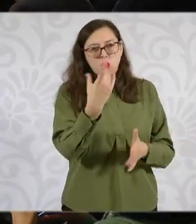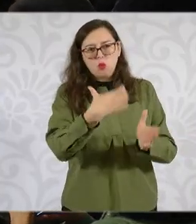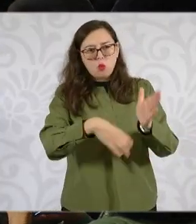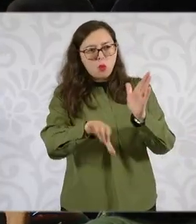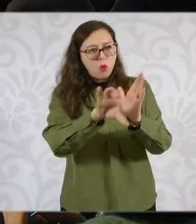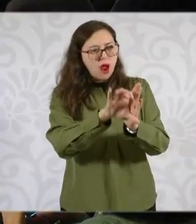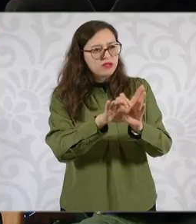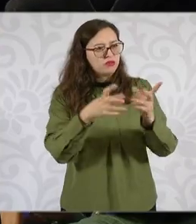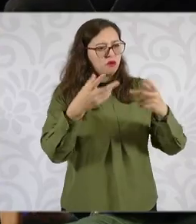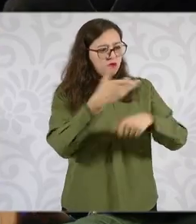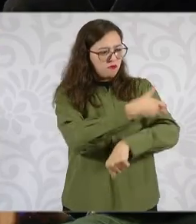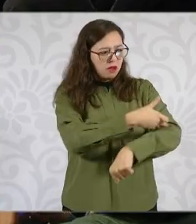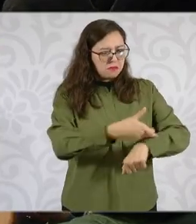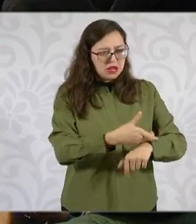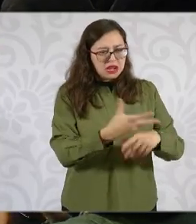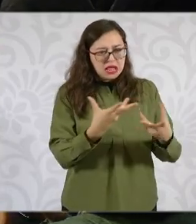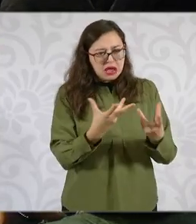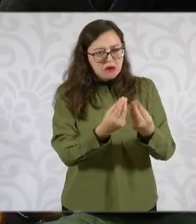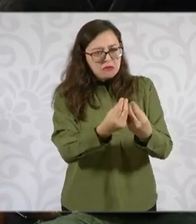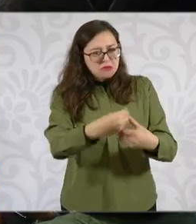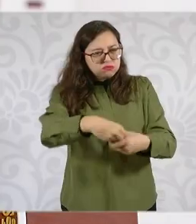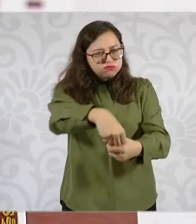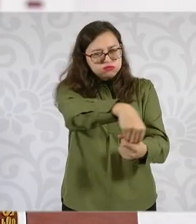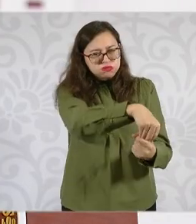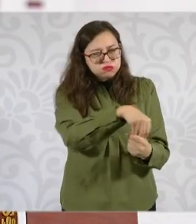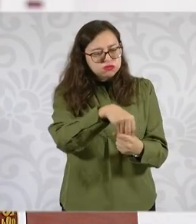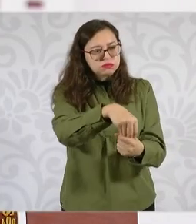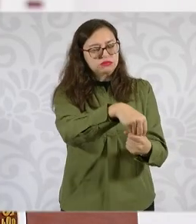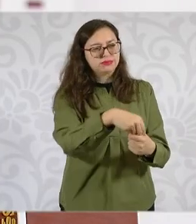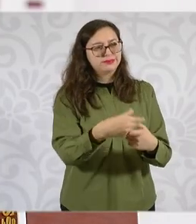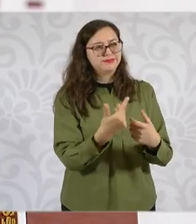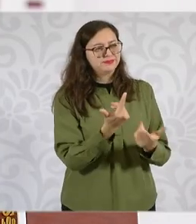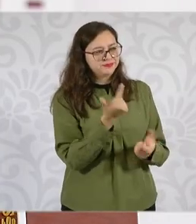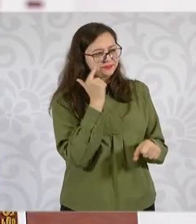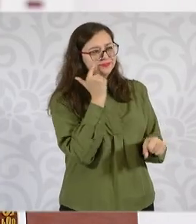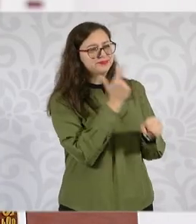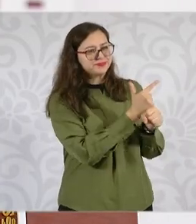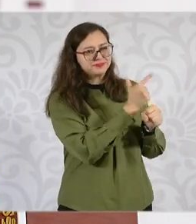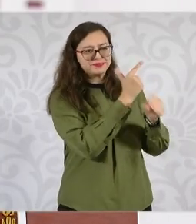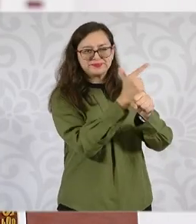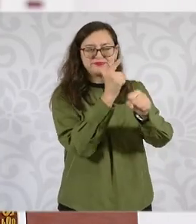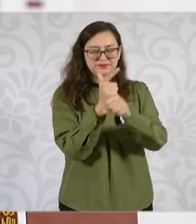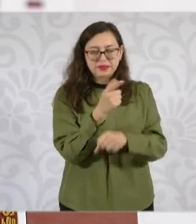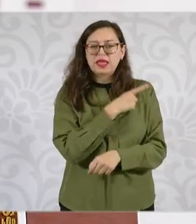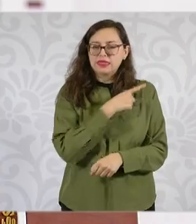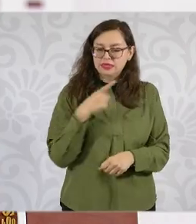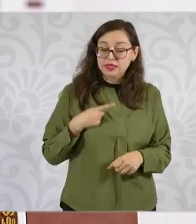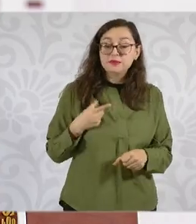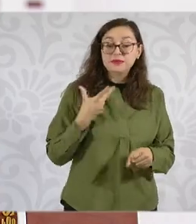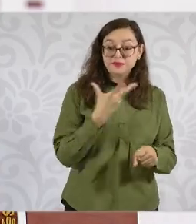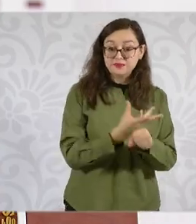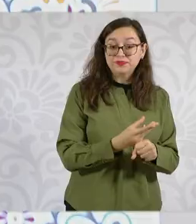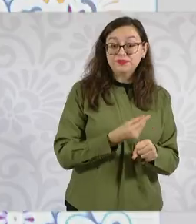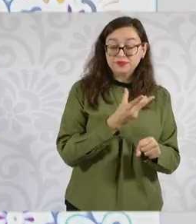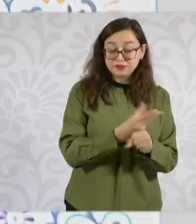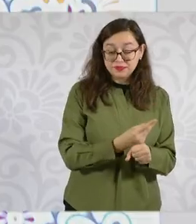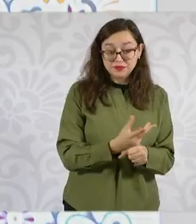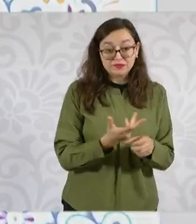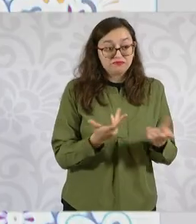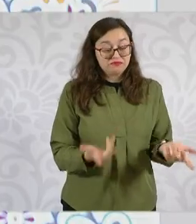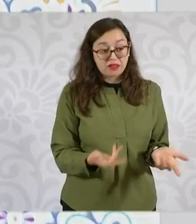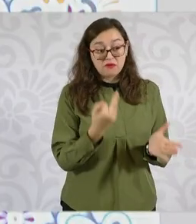de vivienda que queremos mejorar. Esta zona tiene problemas de acceso a agua